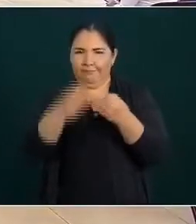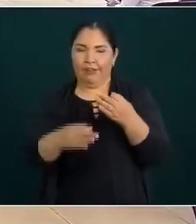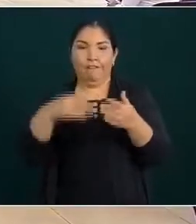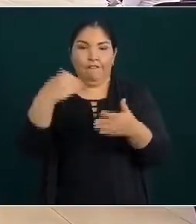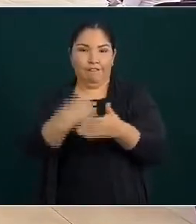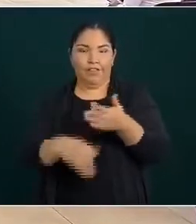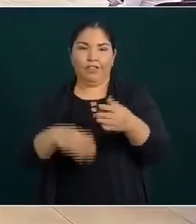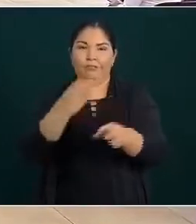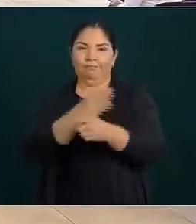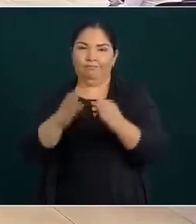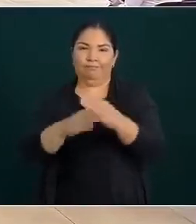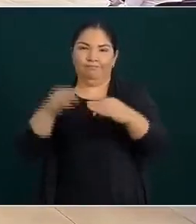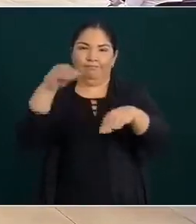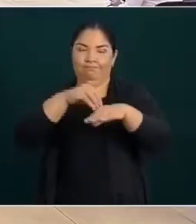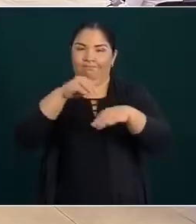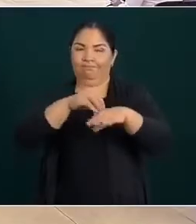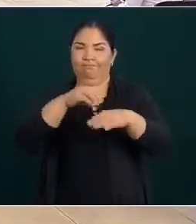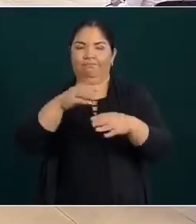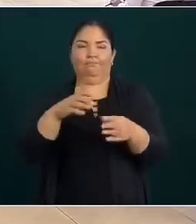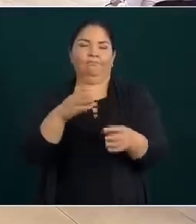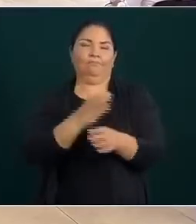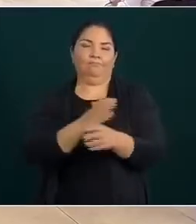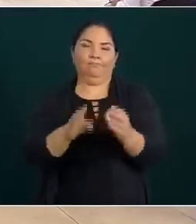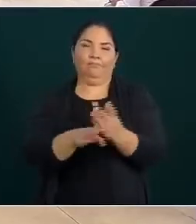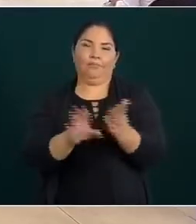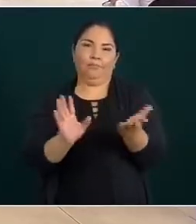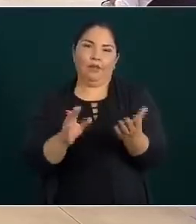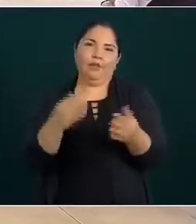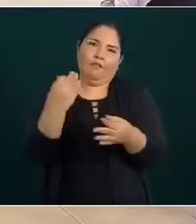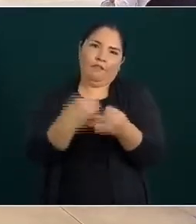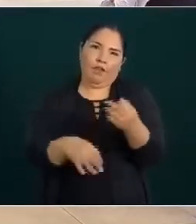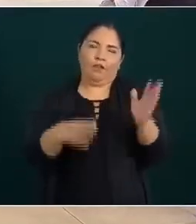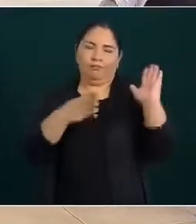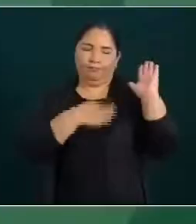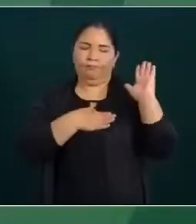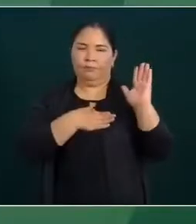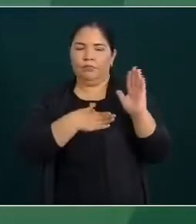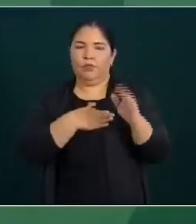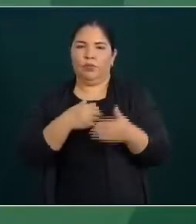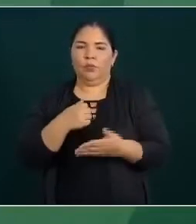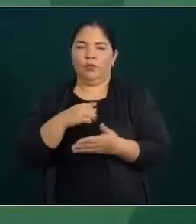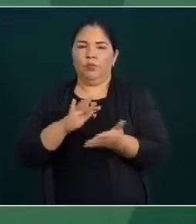equiparlos. Así es. Entonces, ese es el compromiso.